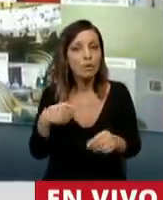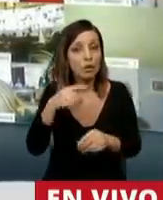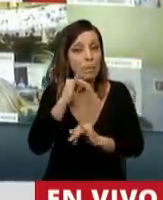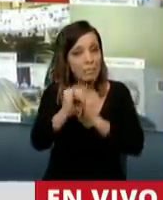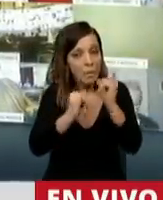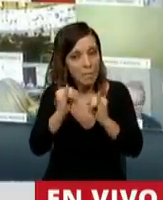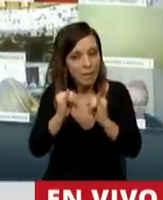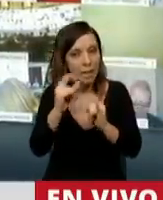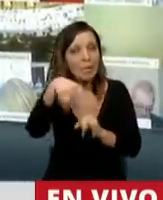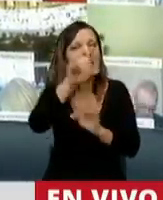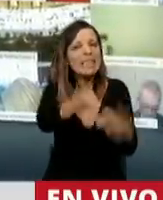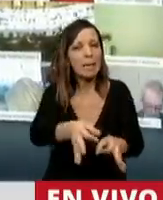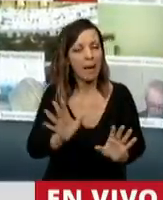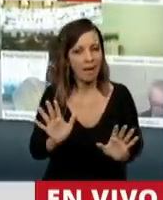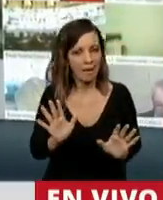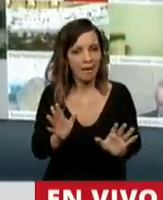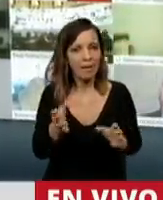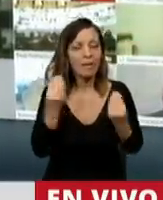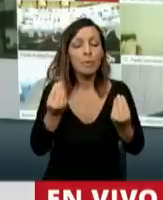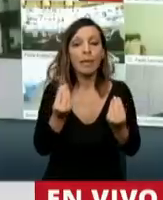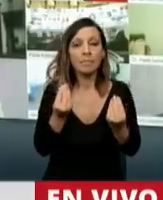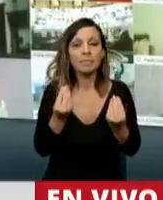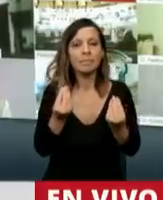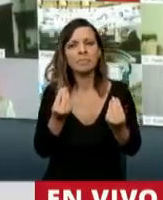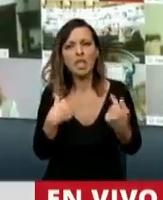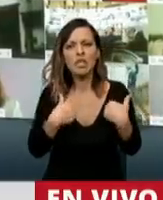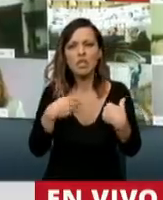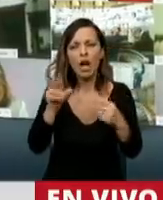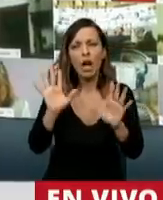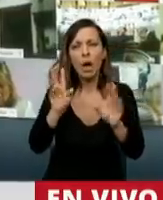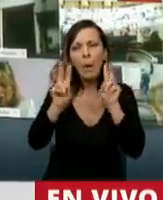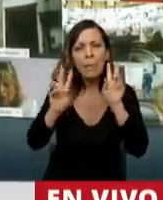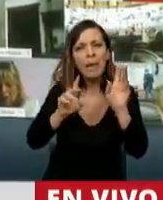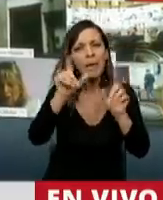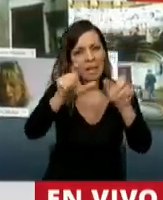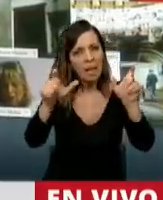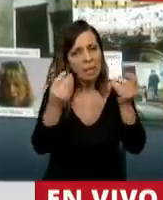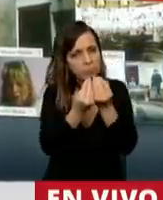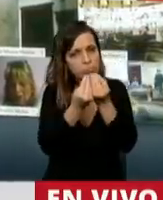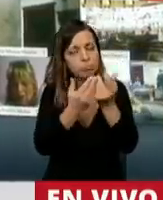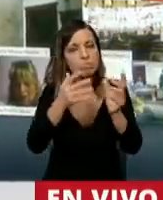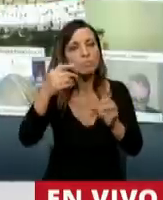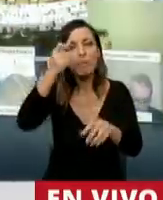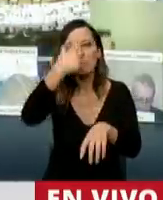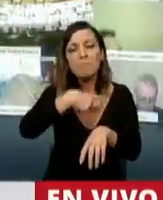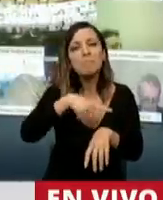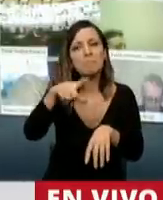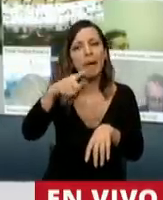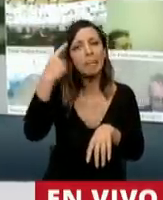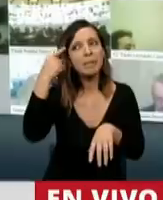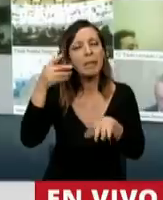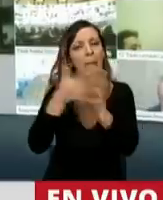para que sepan, porque no vi mucha gente que piensa que Macri se iba a fugar. Y la verdad,